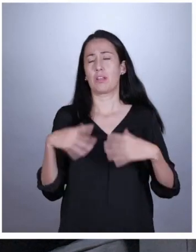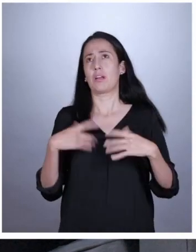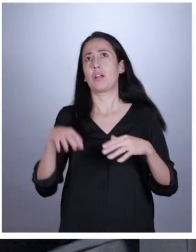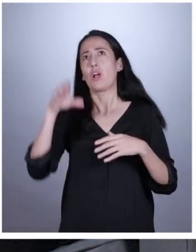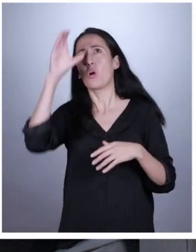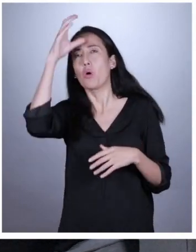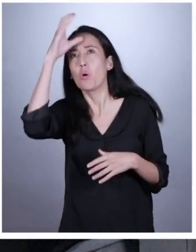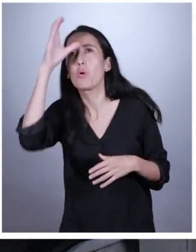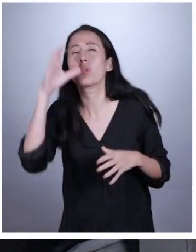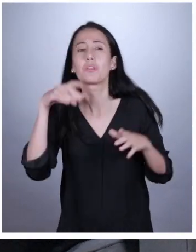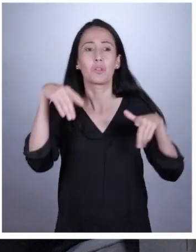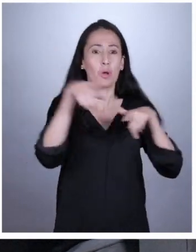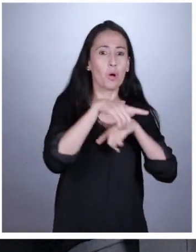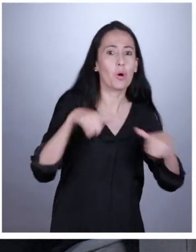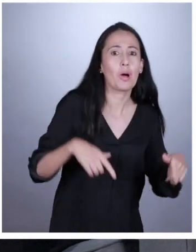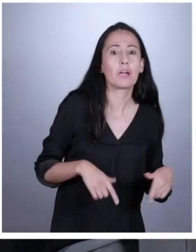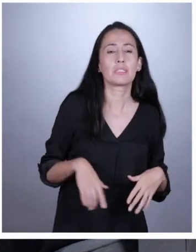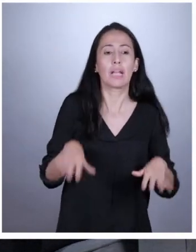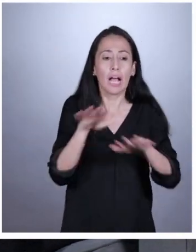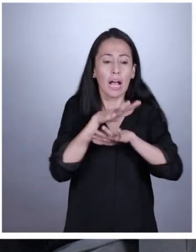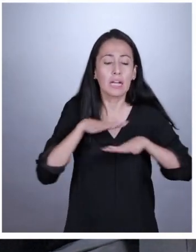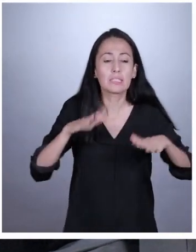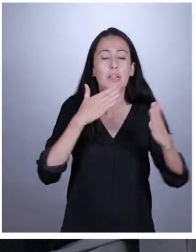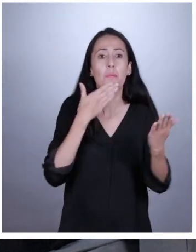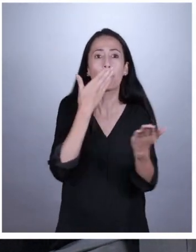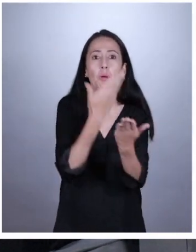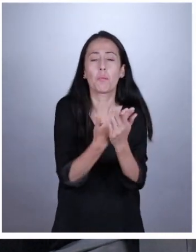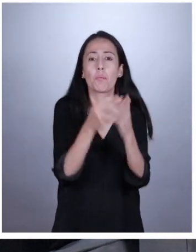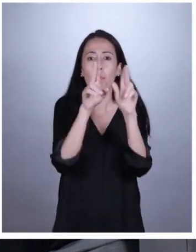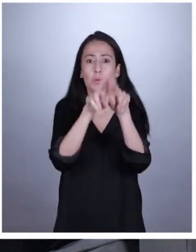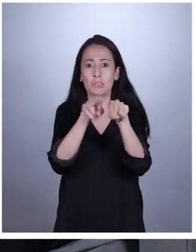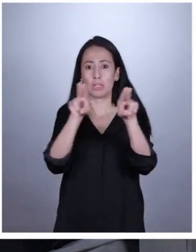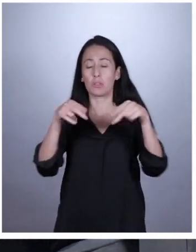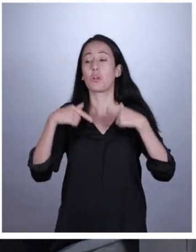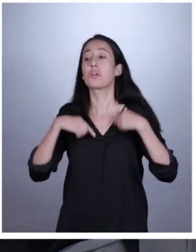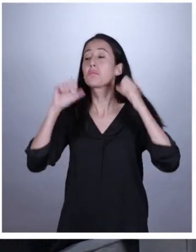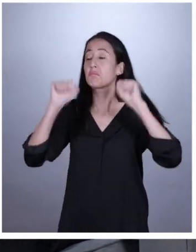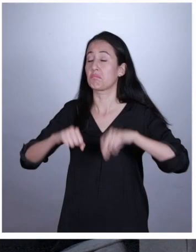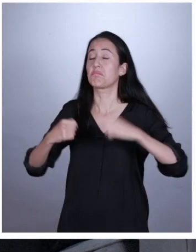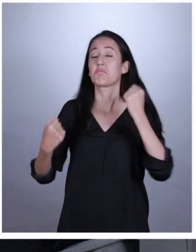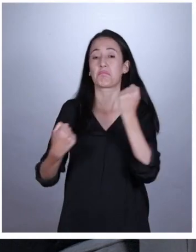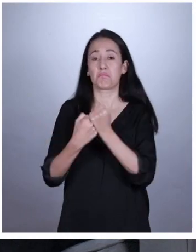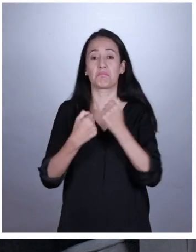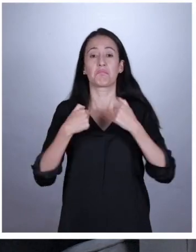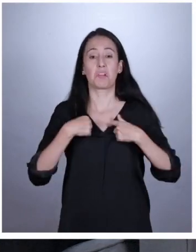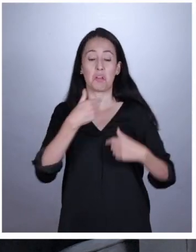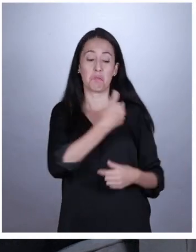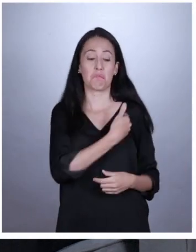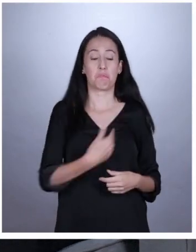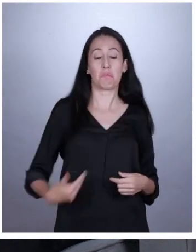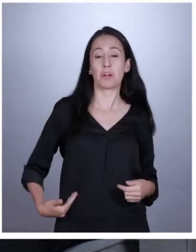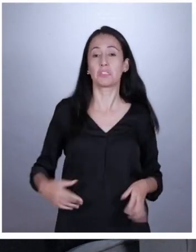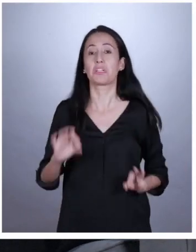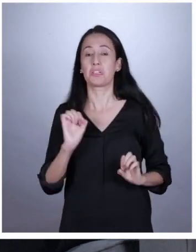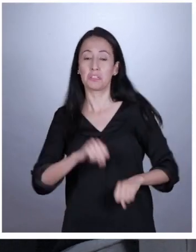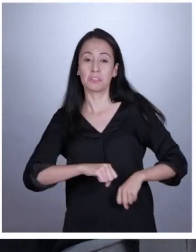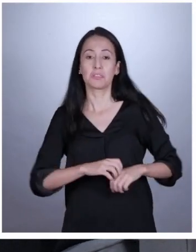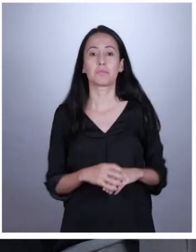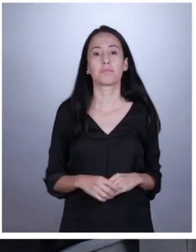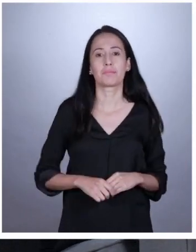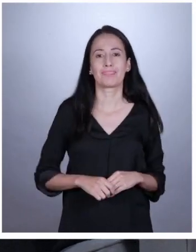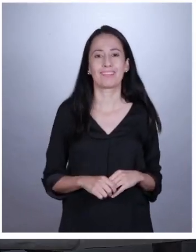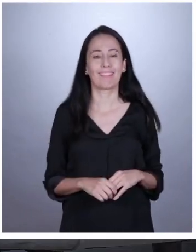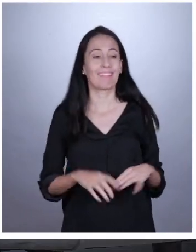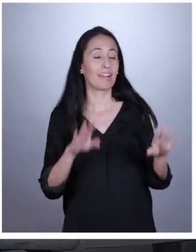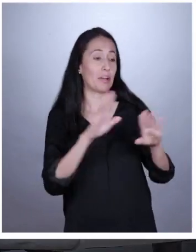Desde más espacios culturales, hasta propuestas ecológicas. Realmente creo que yo podría aportar muchísimo. En efecto,